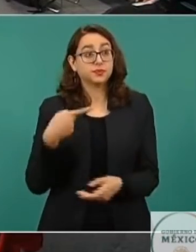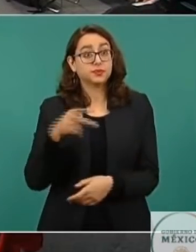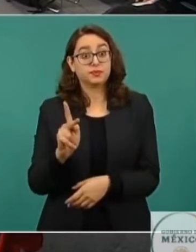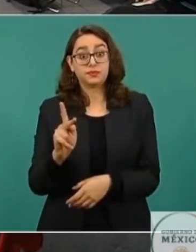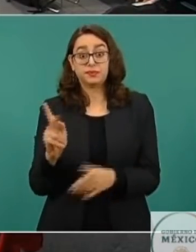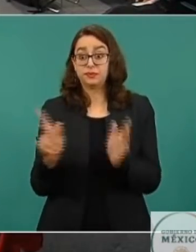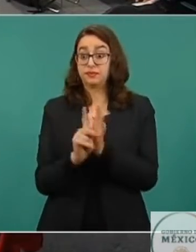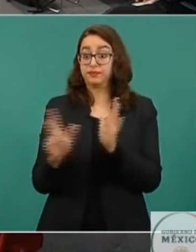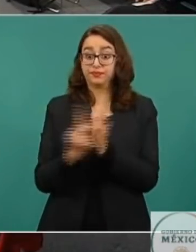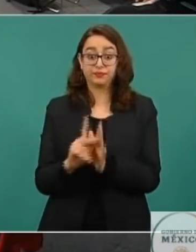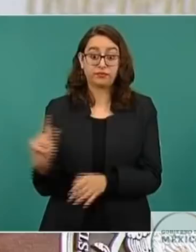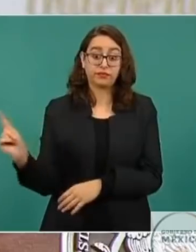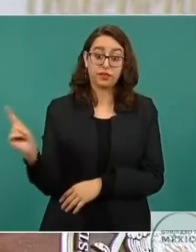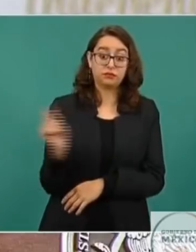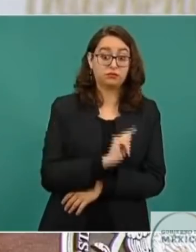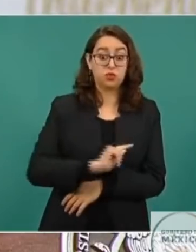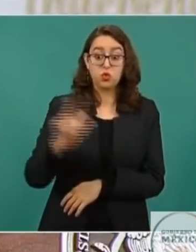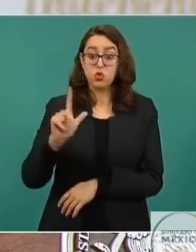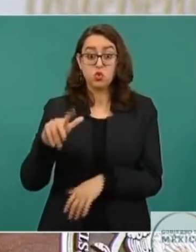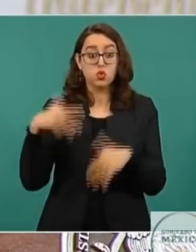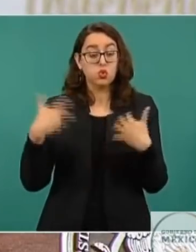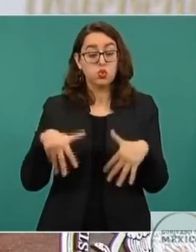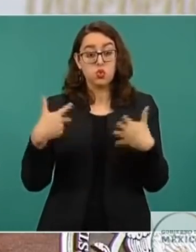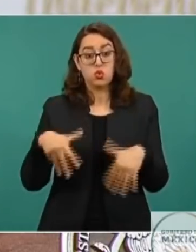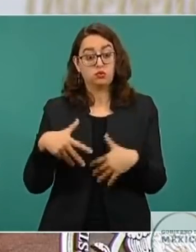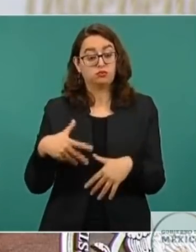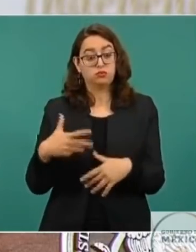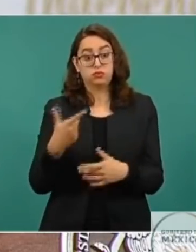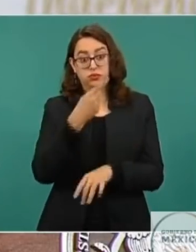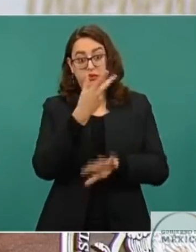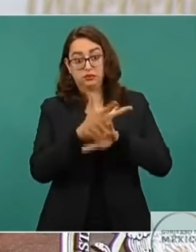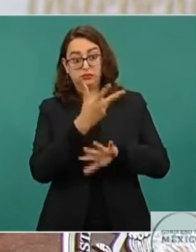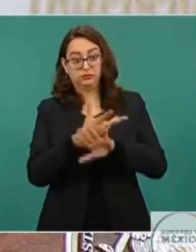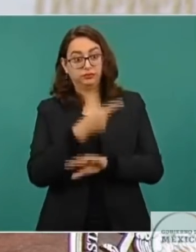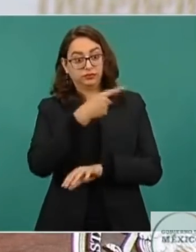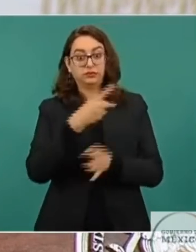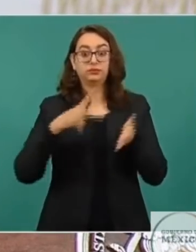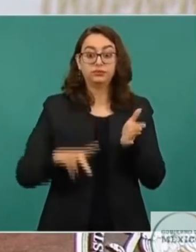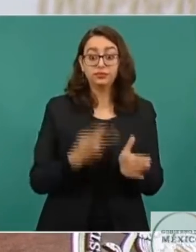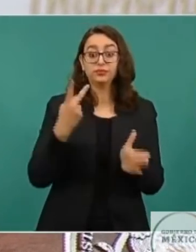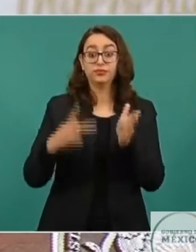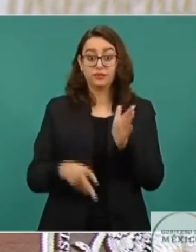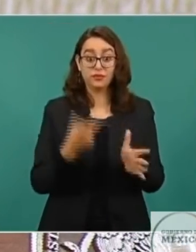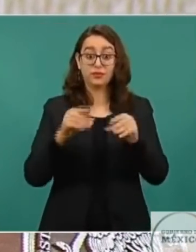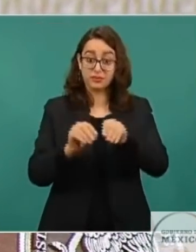mundialmente, el Wall Street Journal, es el que saca las declaraciones de